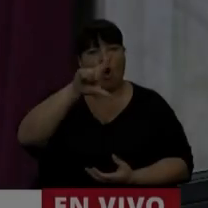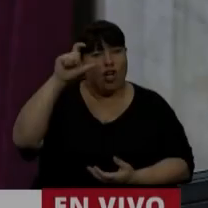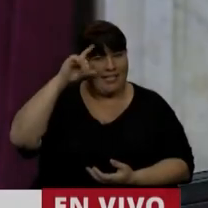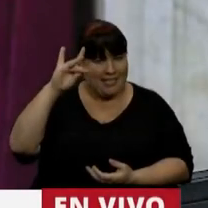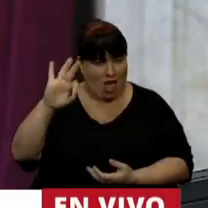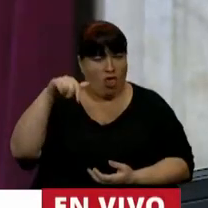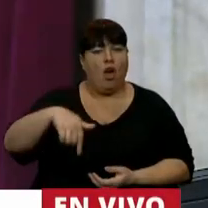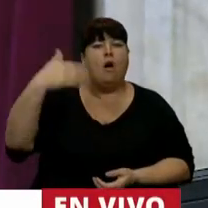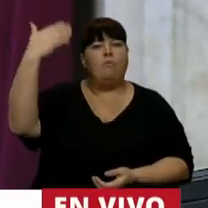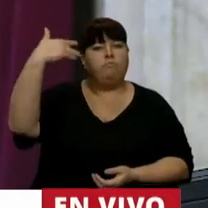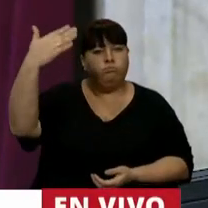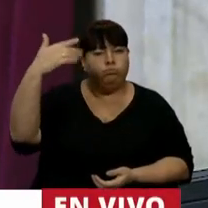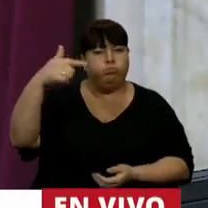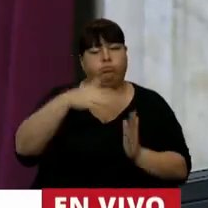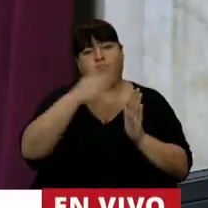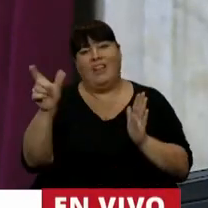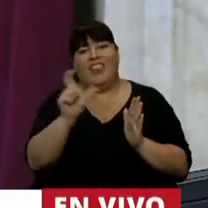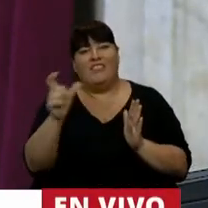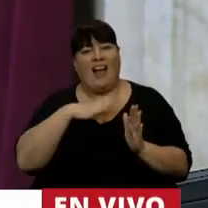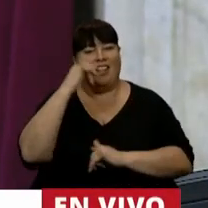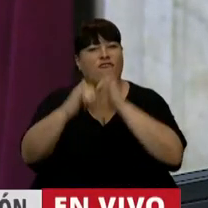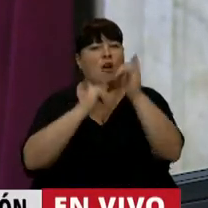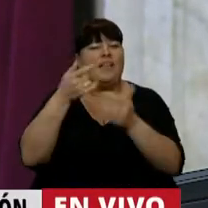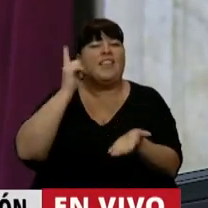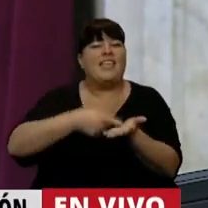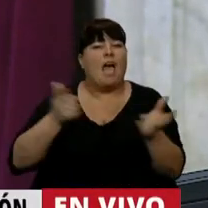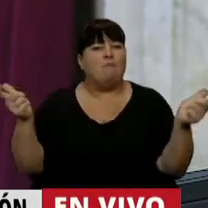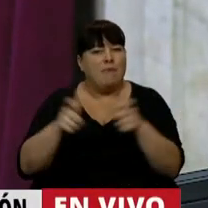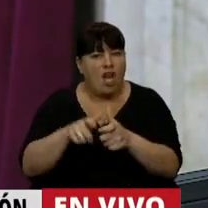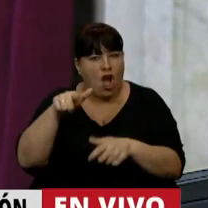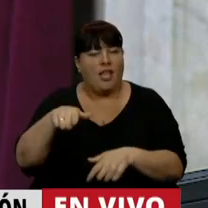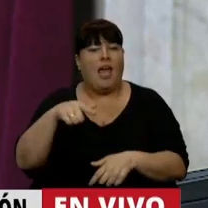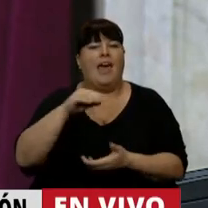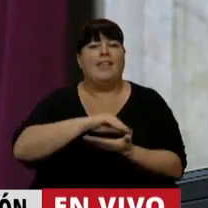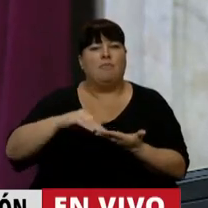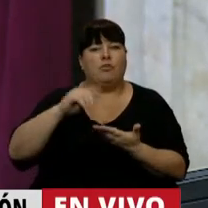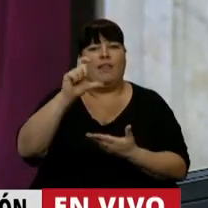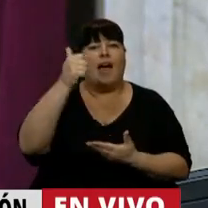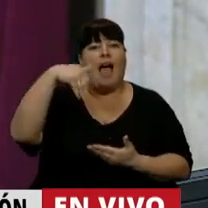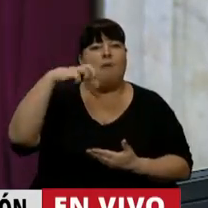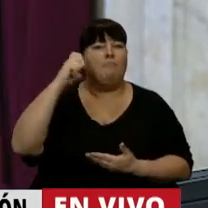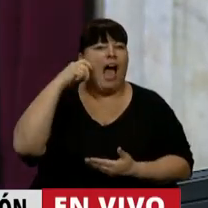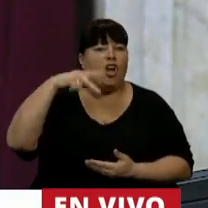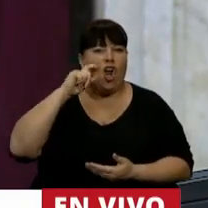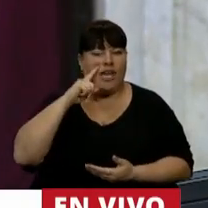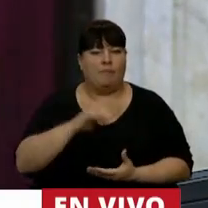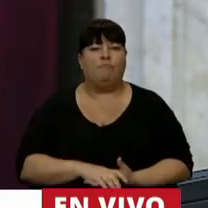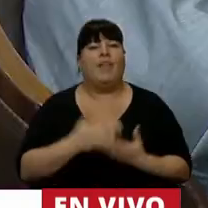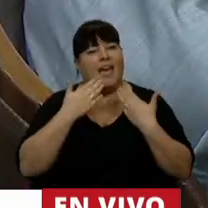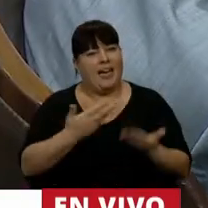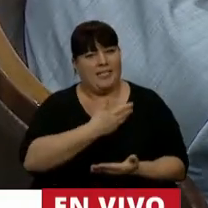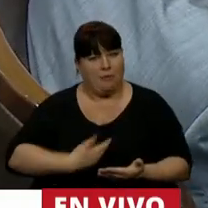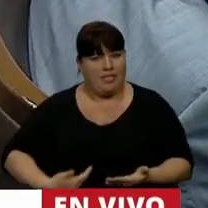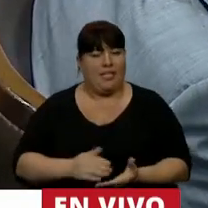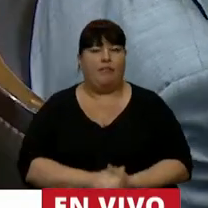En el uso de la palabra para completar el informe del dictamen de minoría, la diputada Marcela Campagnoli. Gracias, señor